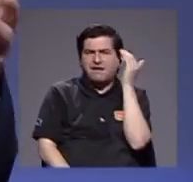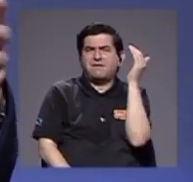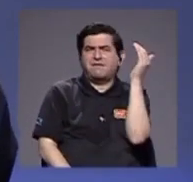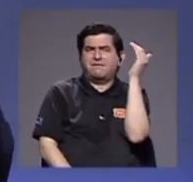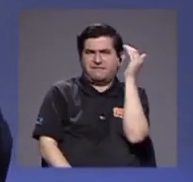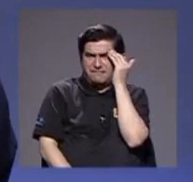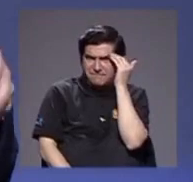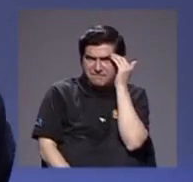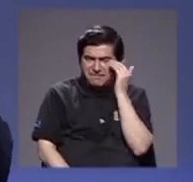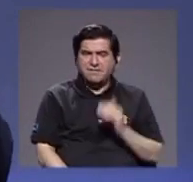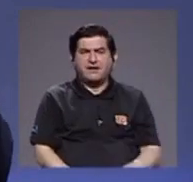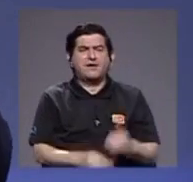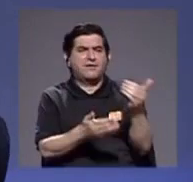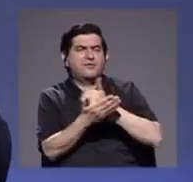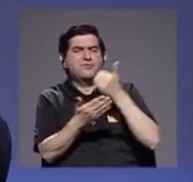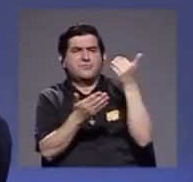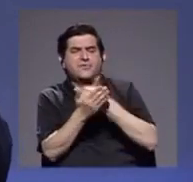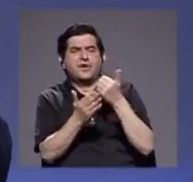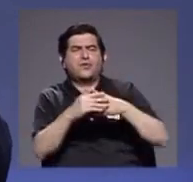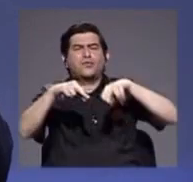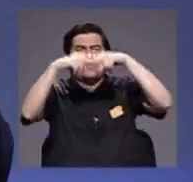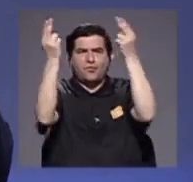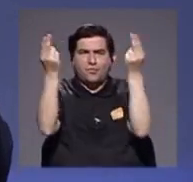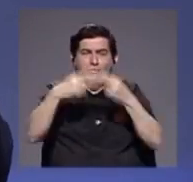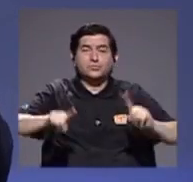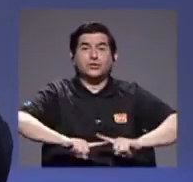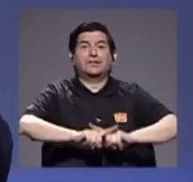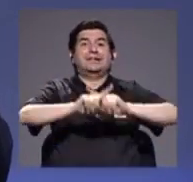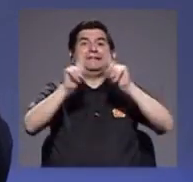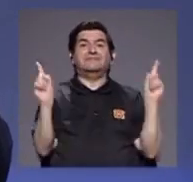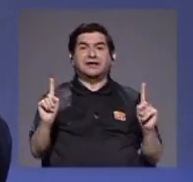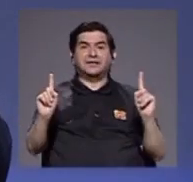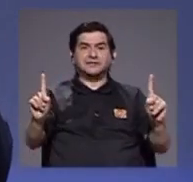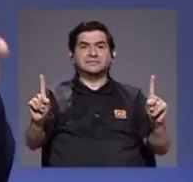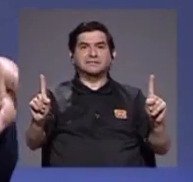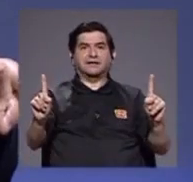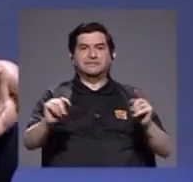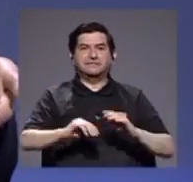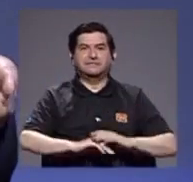los recursos de internet diferentes. entonces